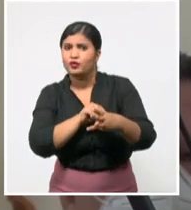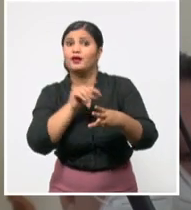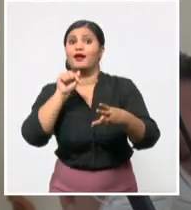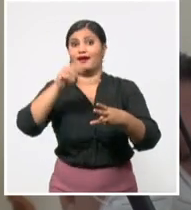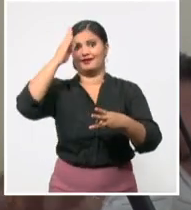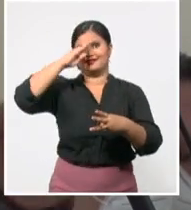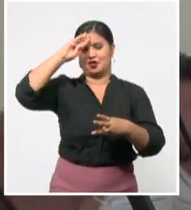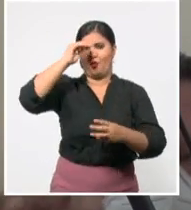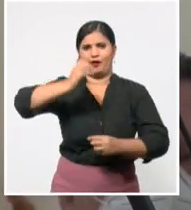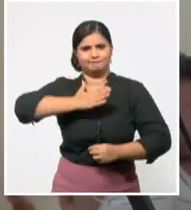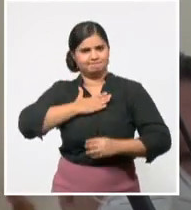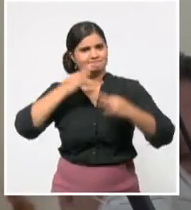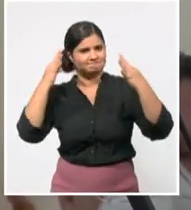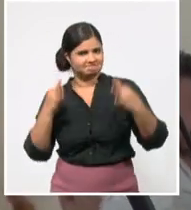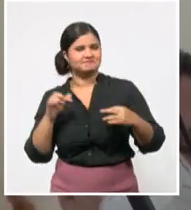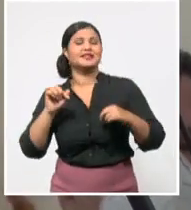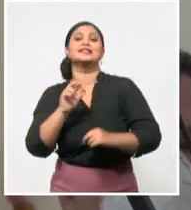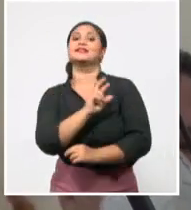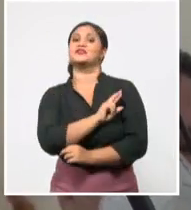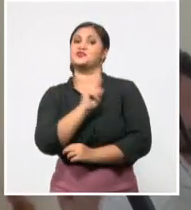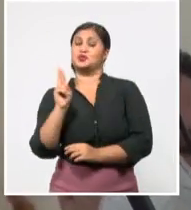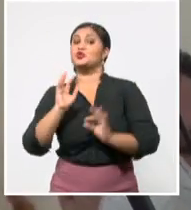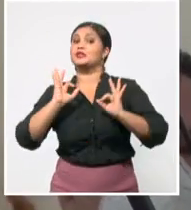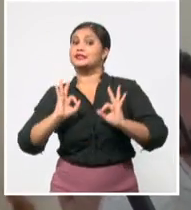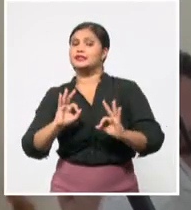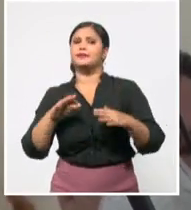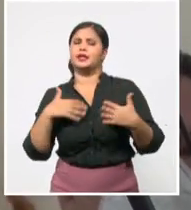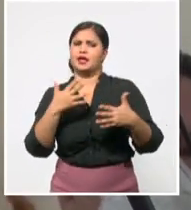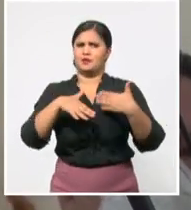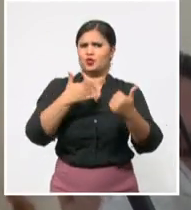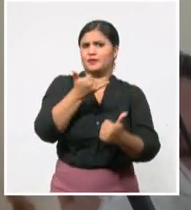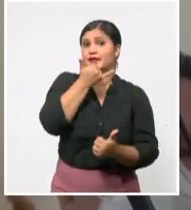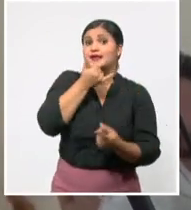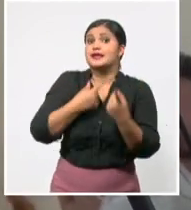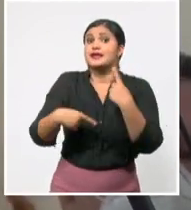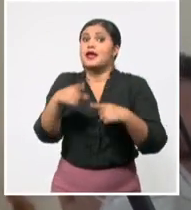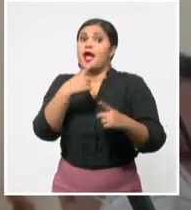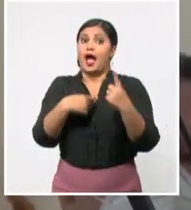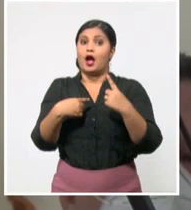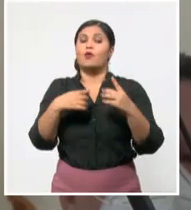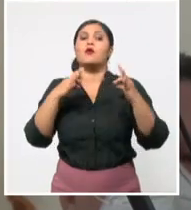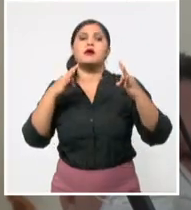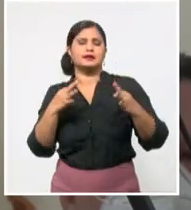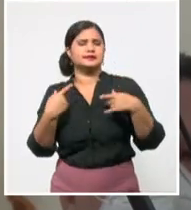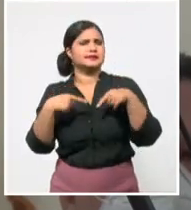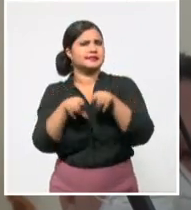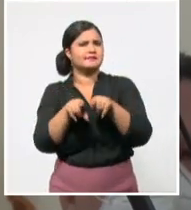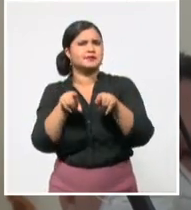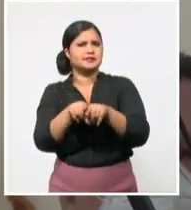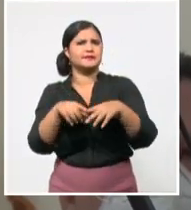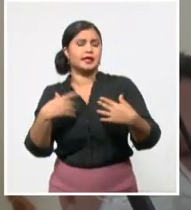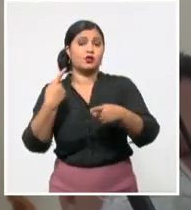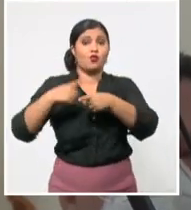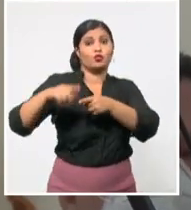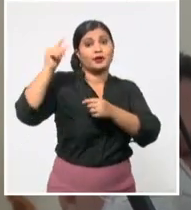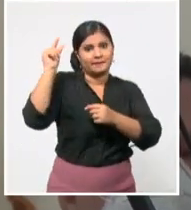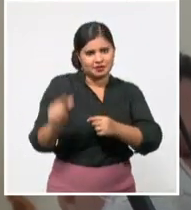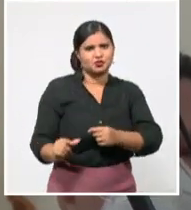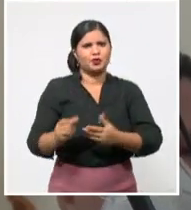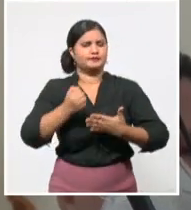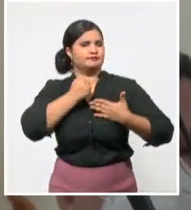gobiernos decían ellos, que han tenido algún tipo de dificultad, al lado de ellos hemos estado nosotros.